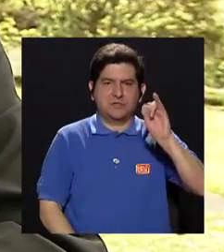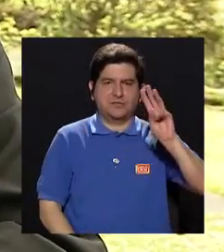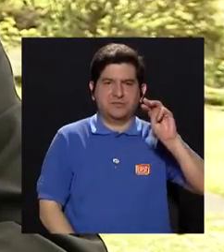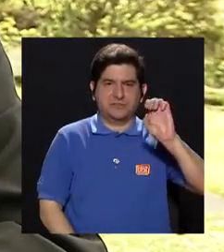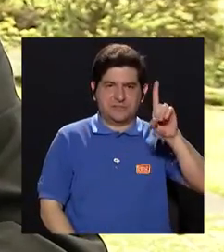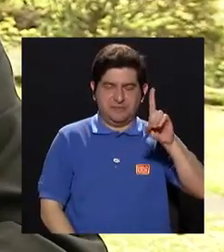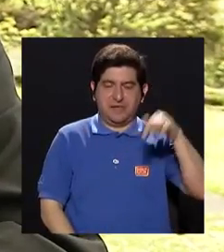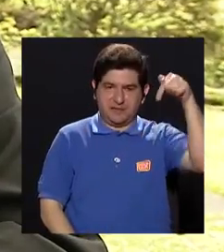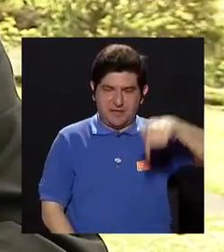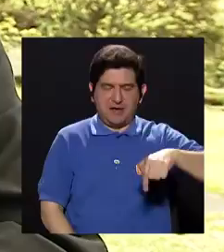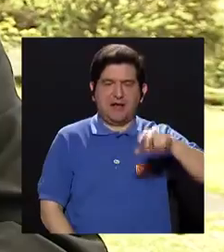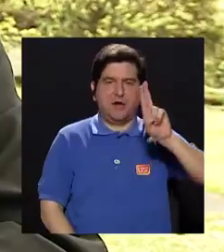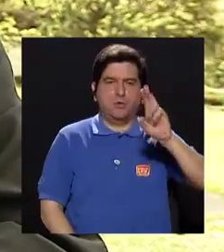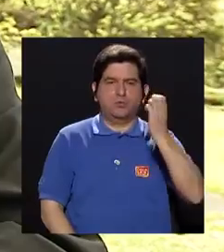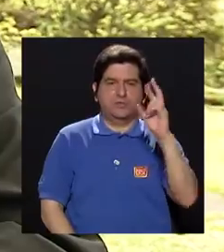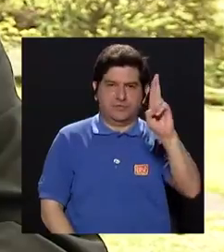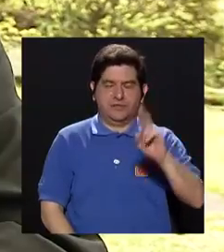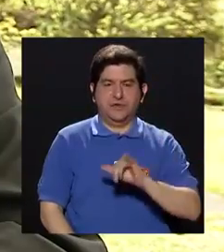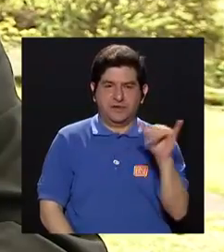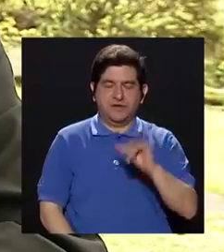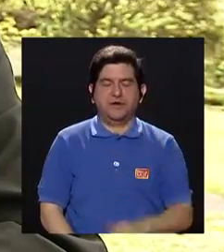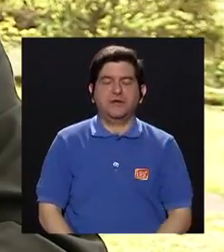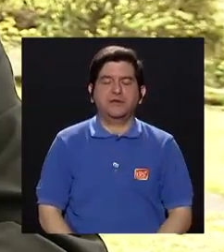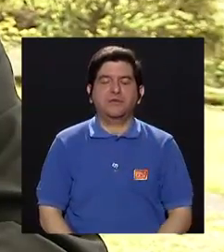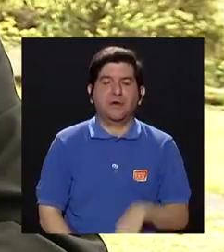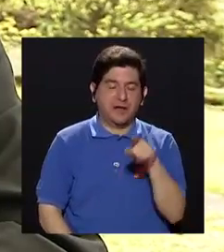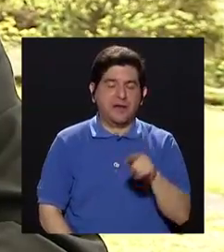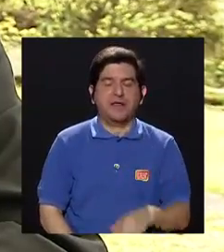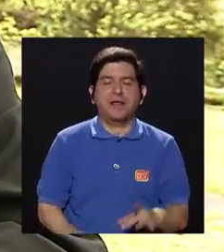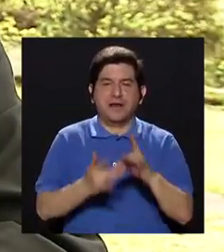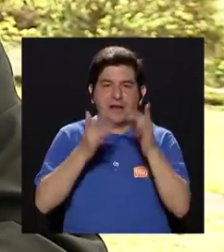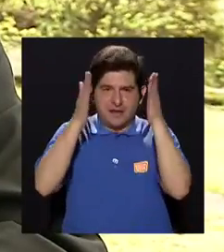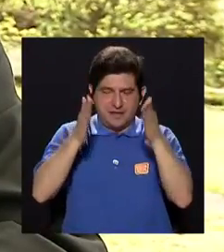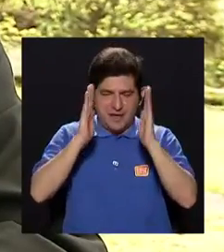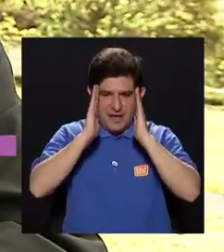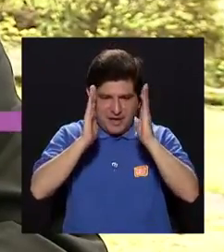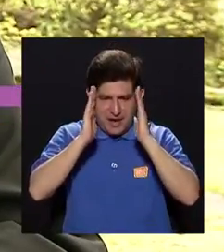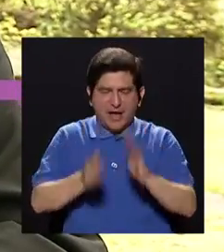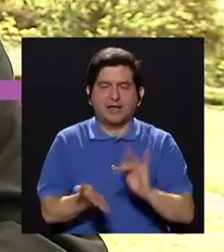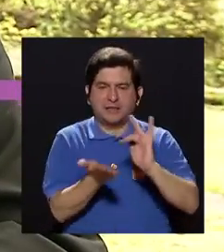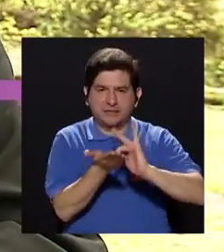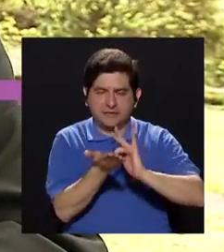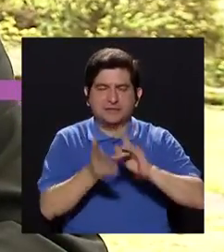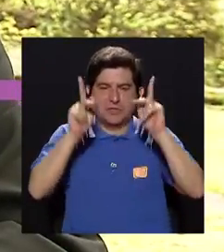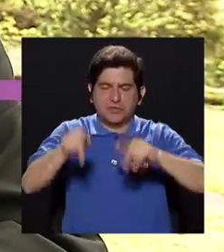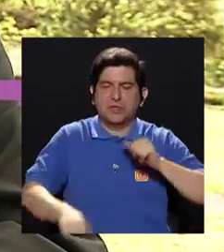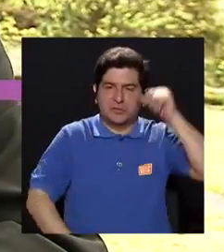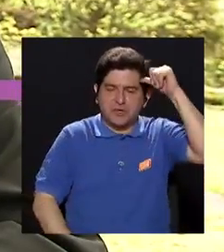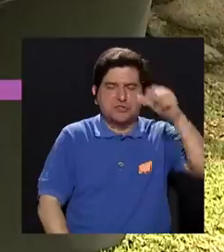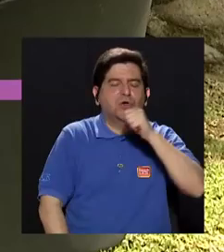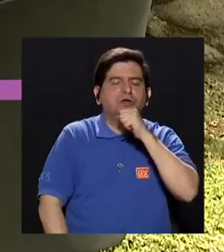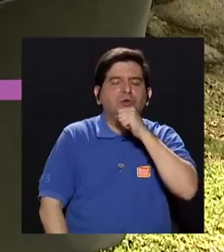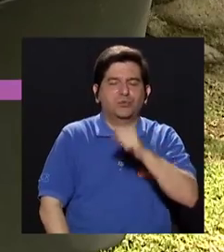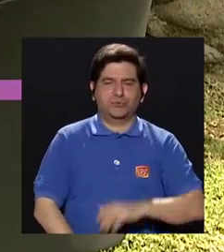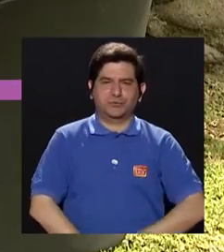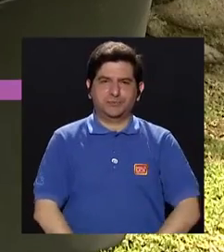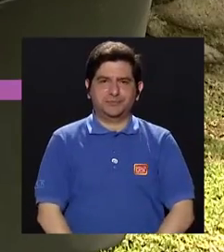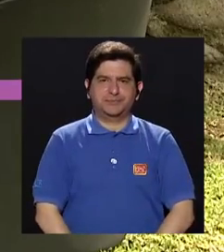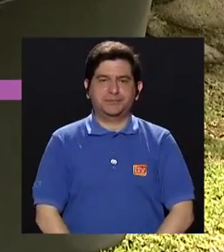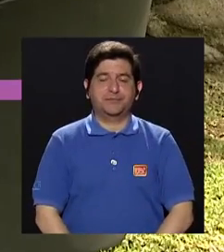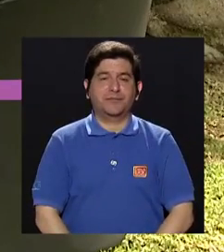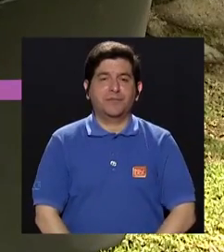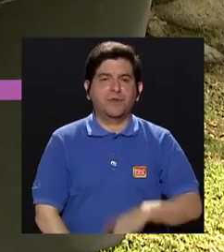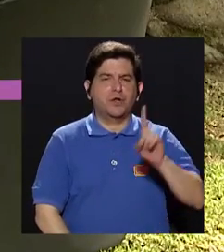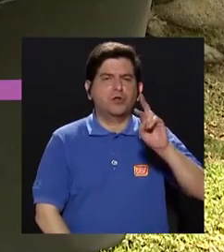aquí de la Universidad de Costa Rica. Además es docente y especialista en atención farmacéutica de la persona adulta mayor. Doctor,